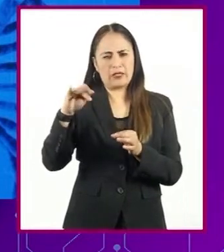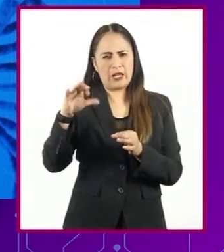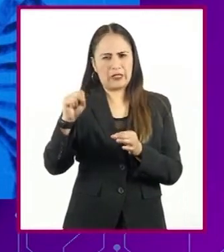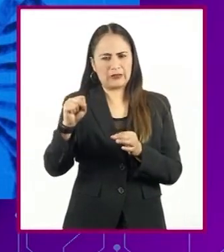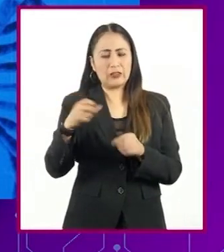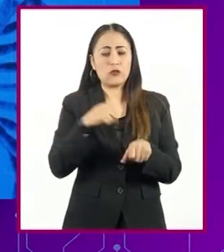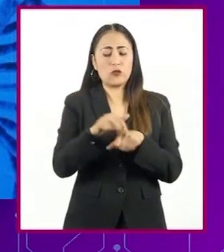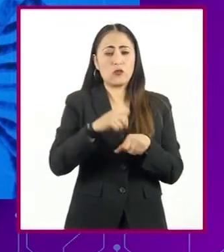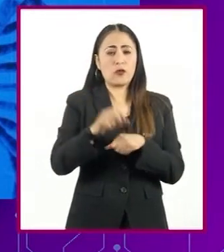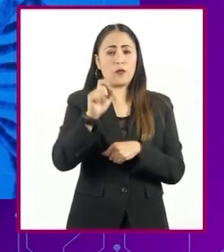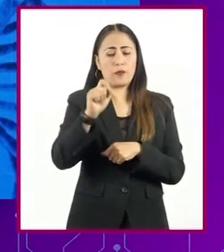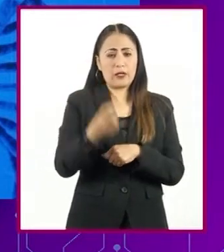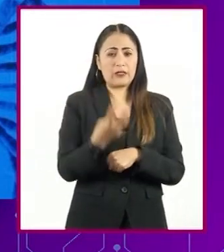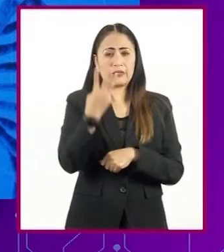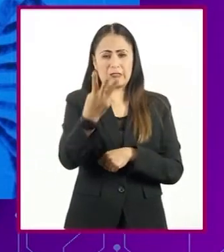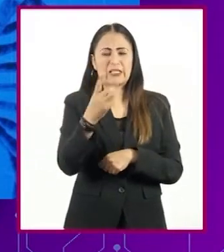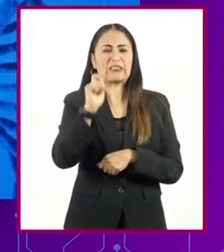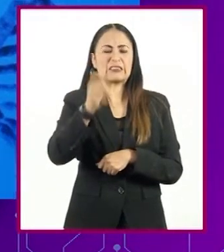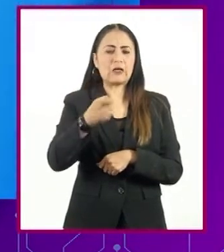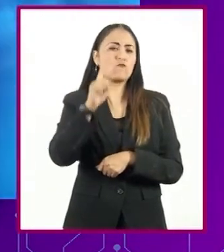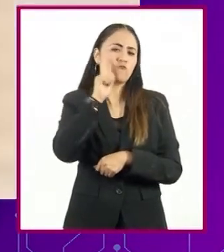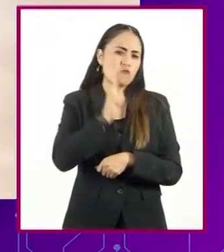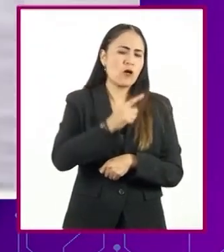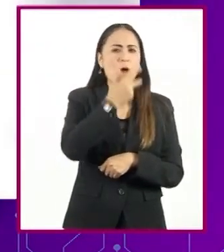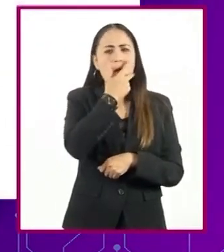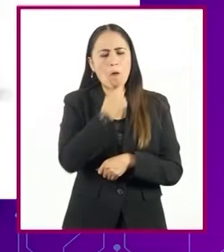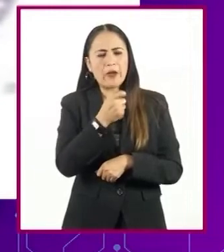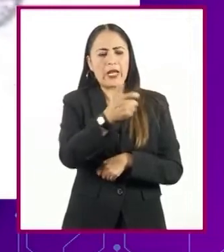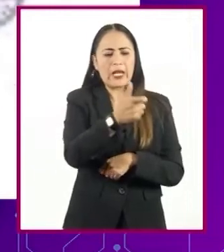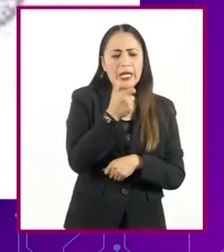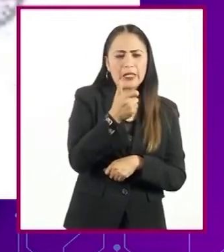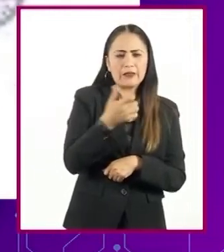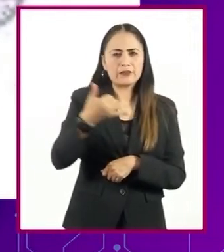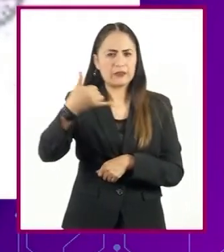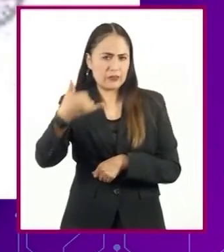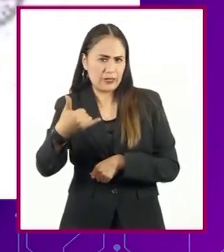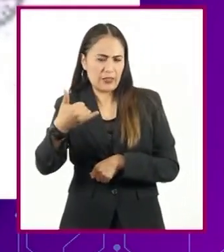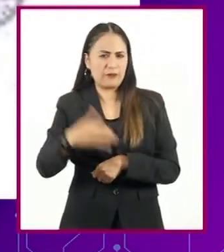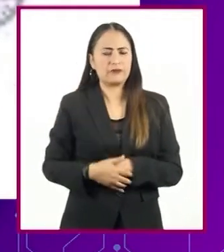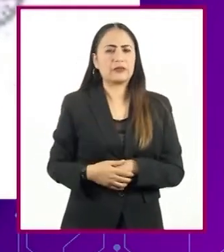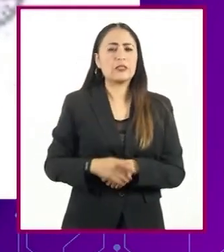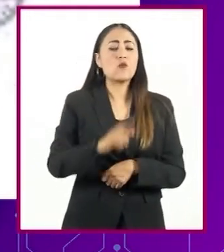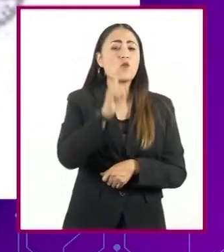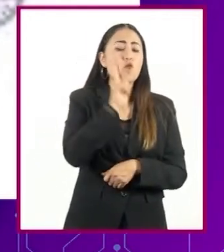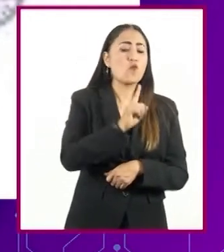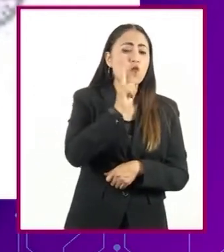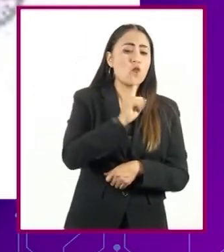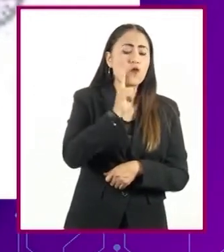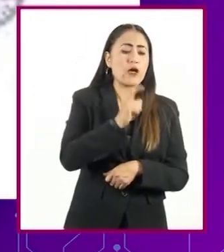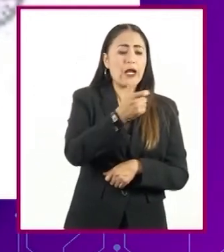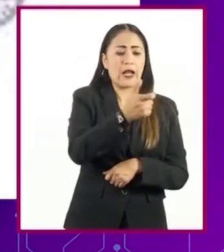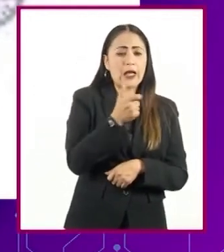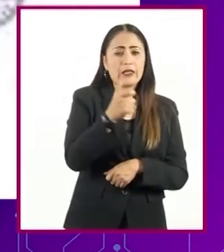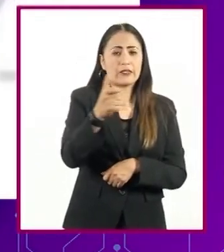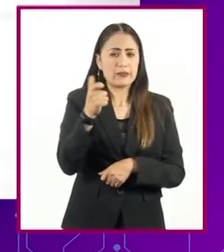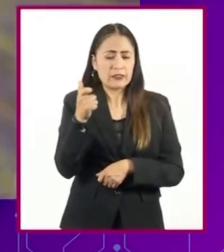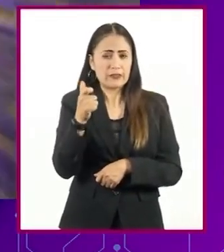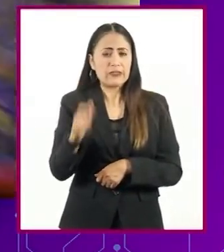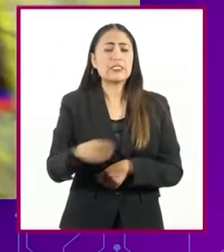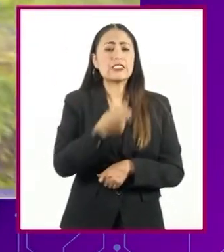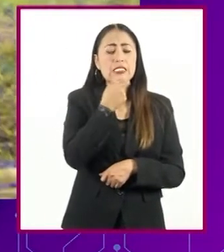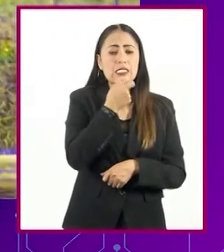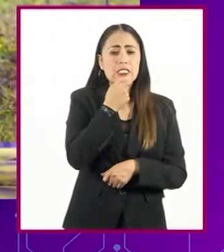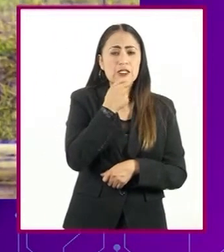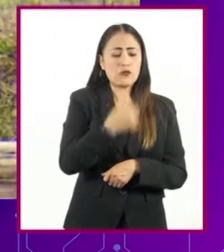número 23, que define el sexo y se llaman X y Y. Si es niña, los dos cromosomas son X y si es niño,